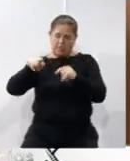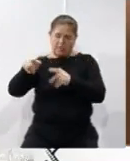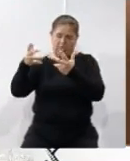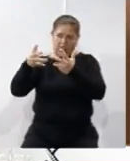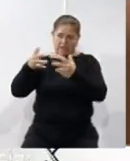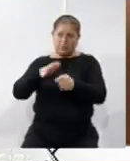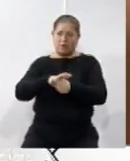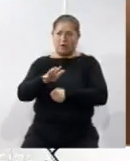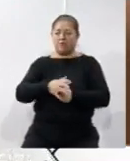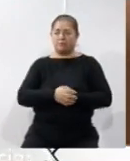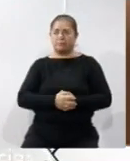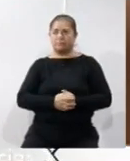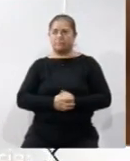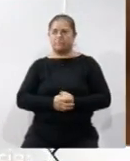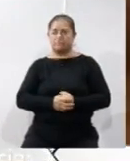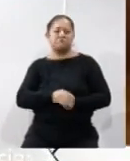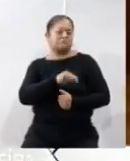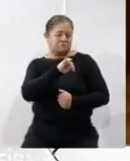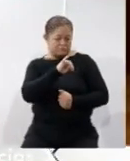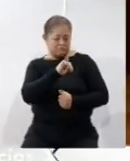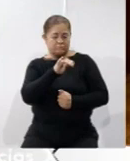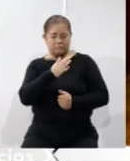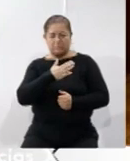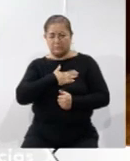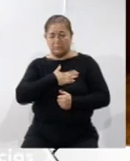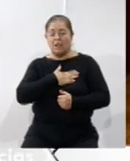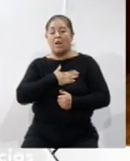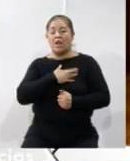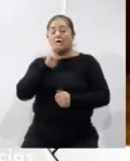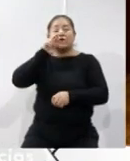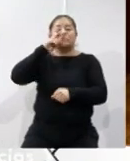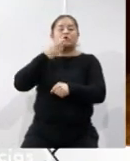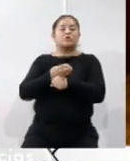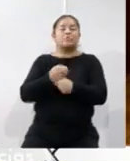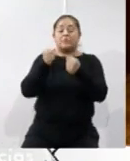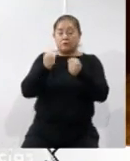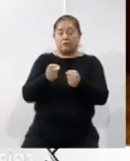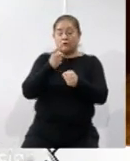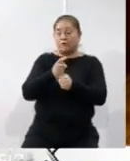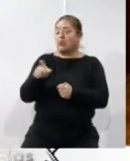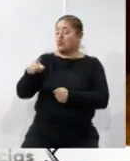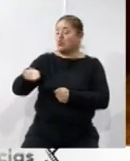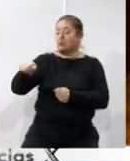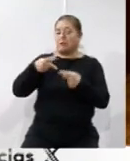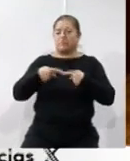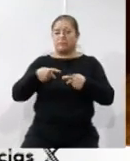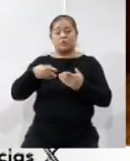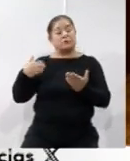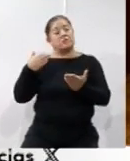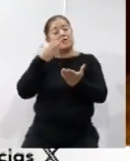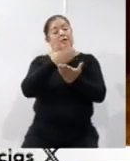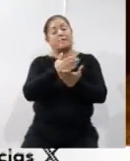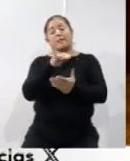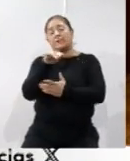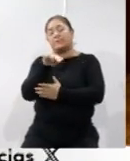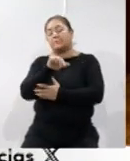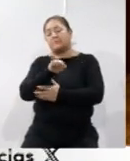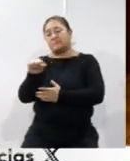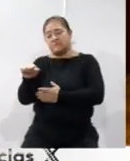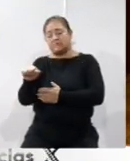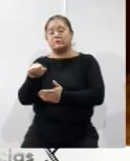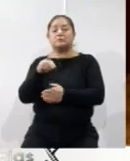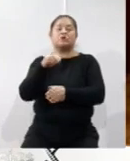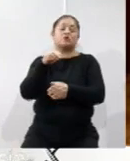hacer, ¿no? Así es, y obviamente estamos encargados de la seguridad de los usuarios que van por una receta a LIMS, de quien va a una